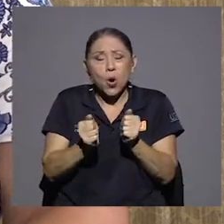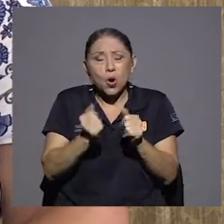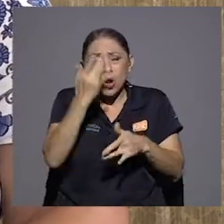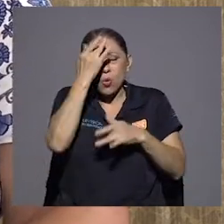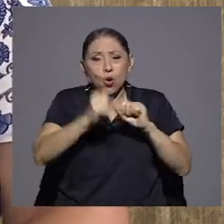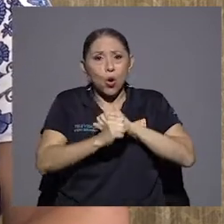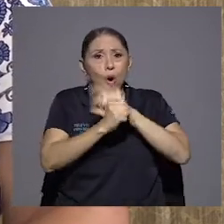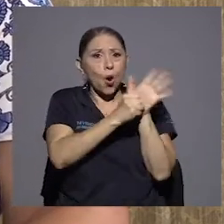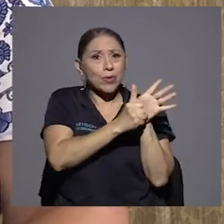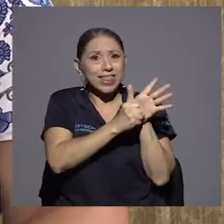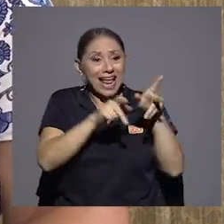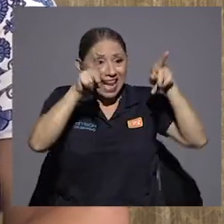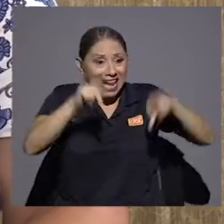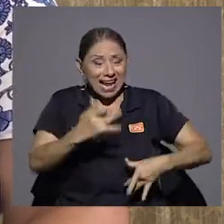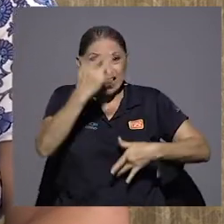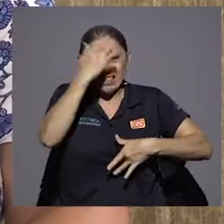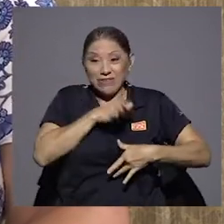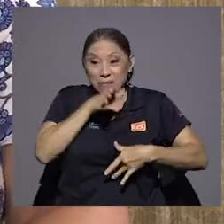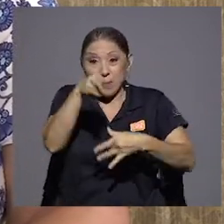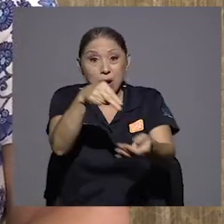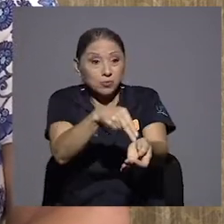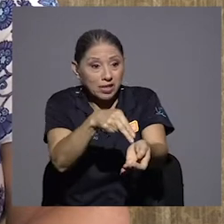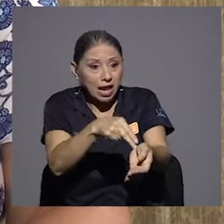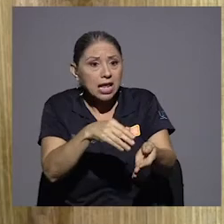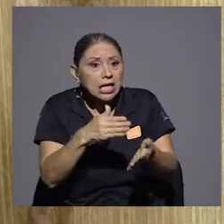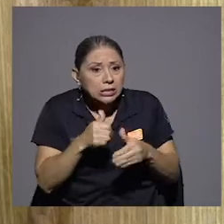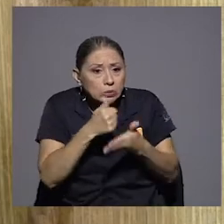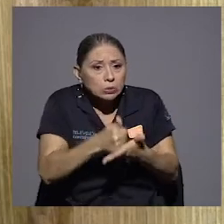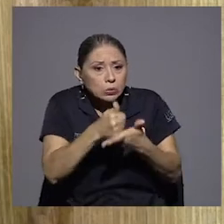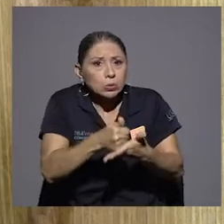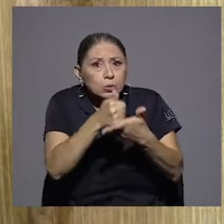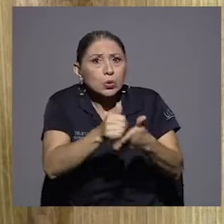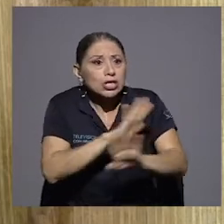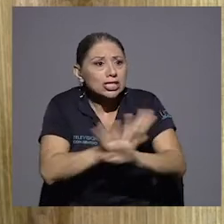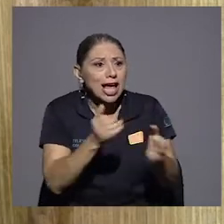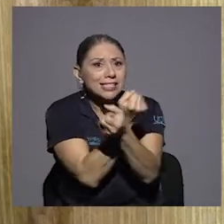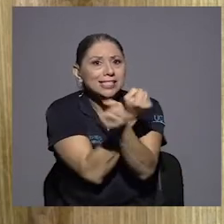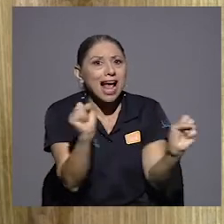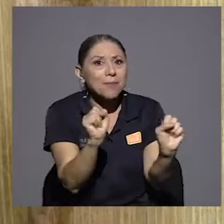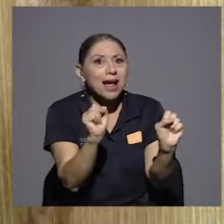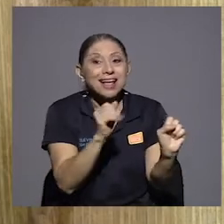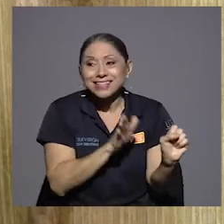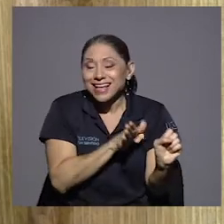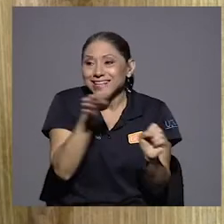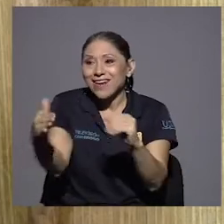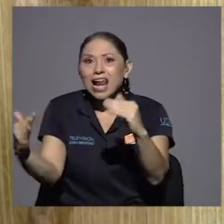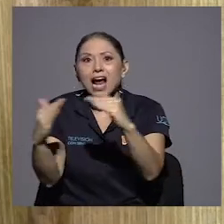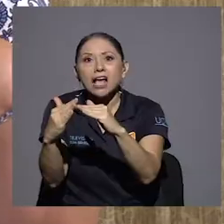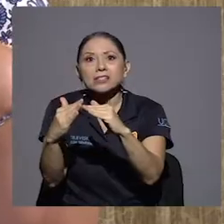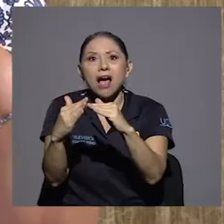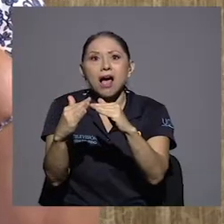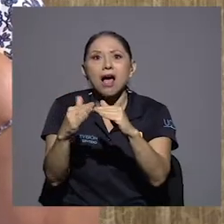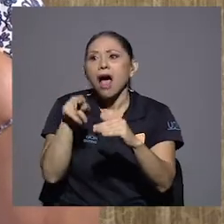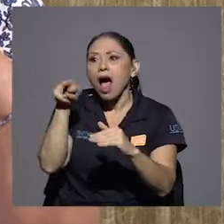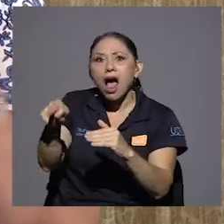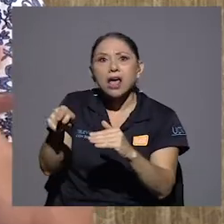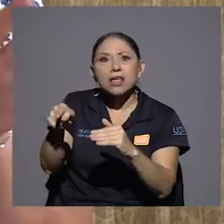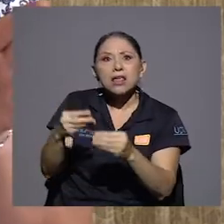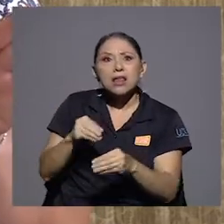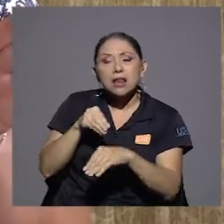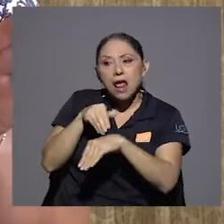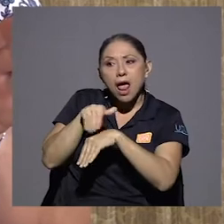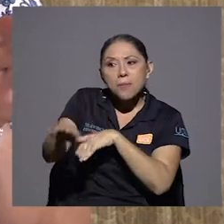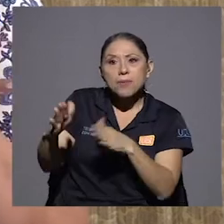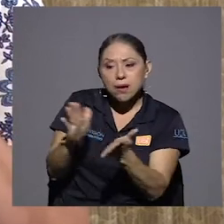la cuenta si no tiene seguro. O muchas veces no los atienden. No, seguro privado porque no